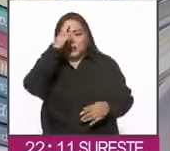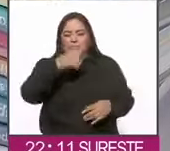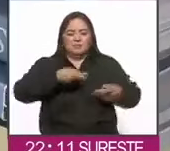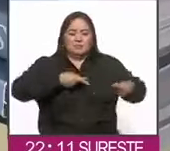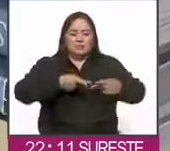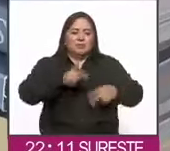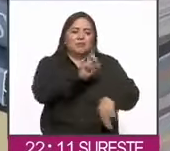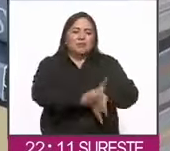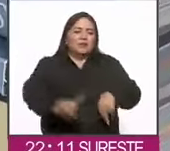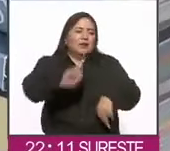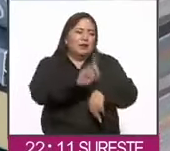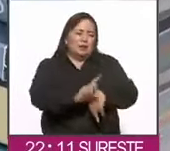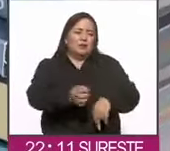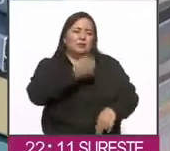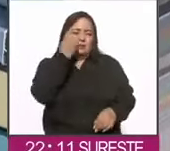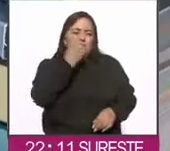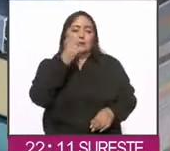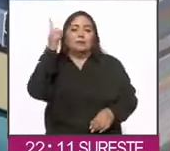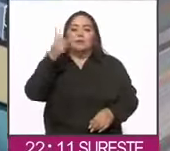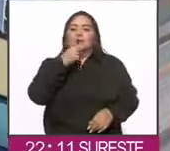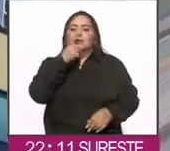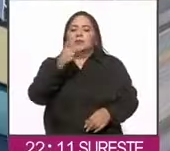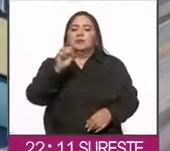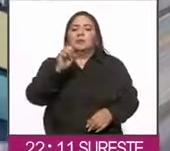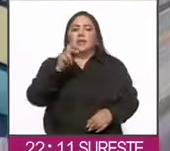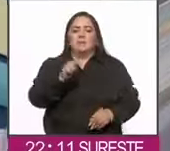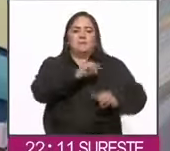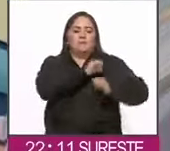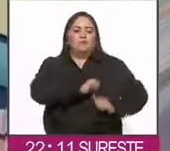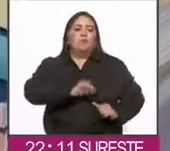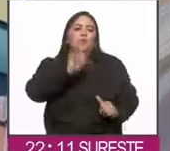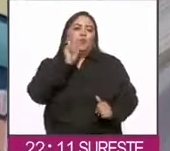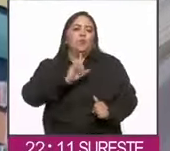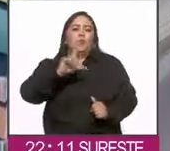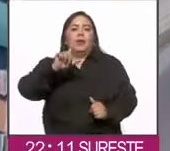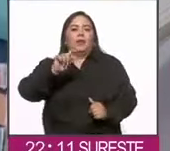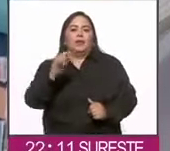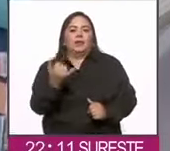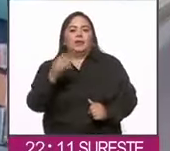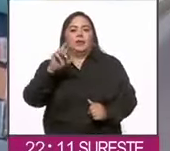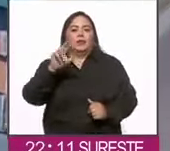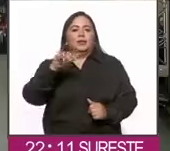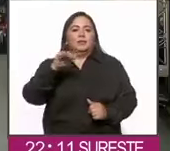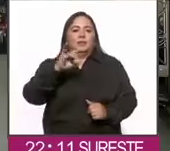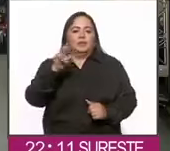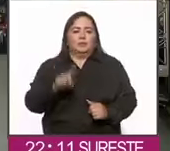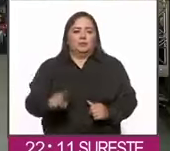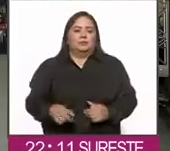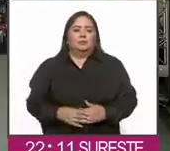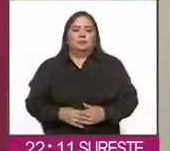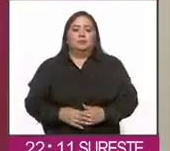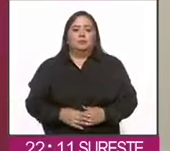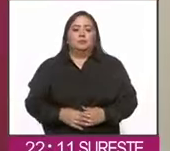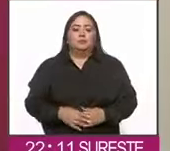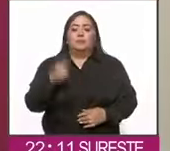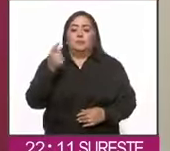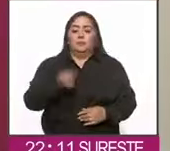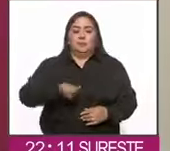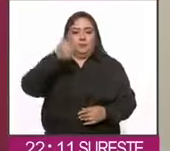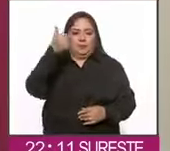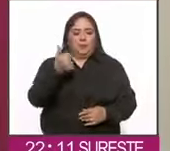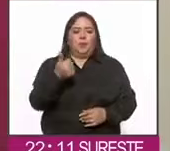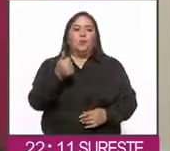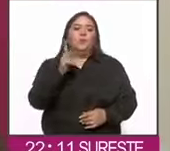práctica cotidiana, señaló la secretaria de Educación Pública, Leticia Ramírez Amaya. Primero los vamos a